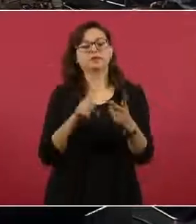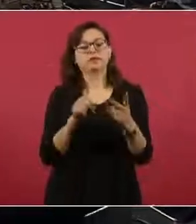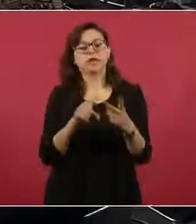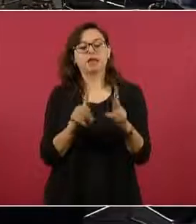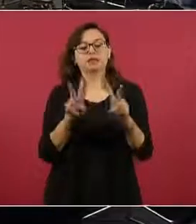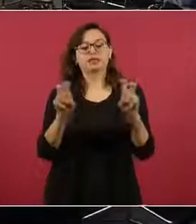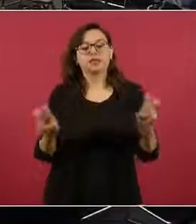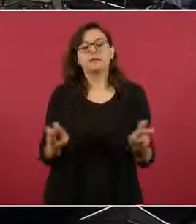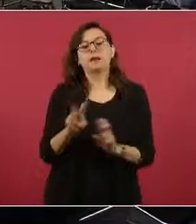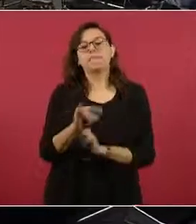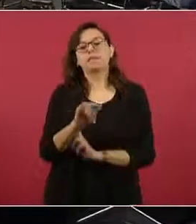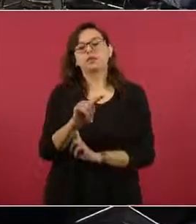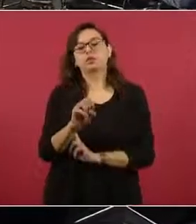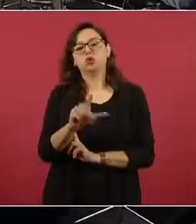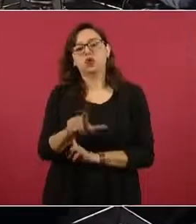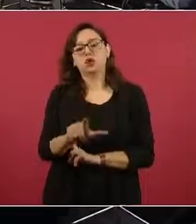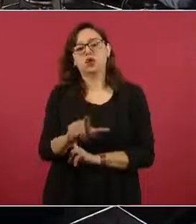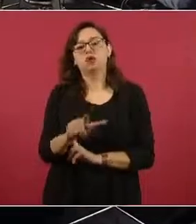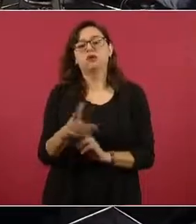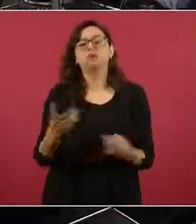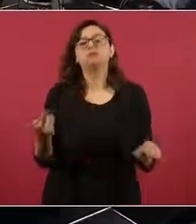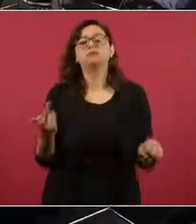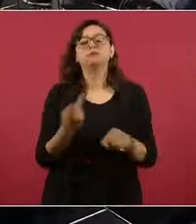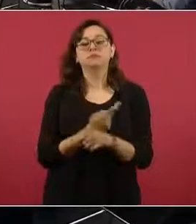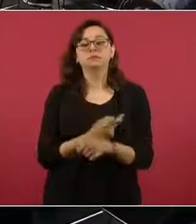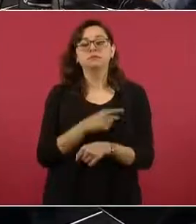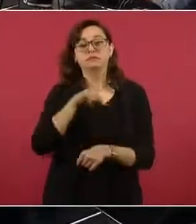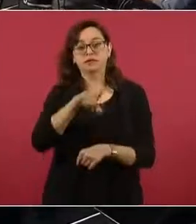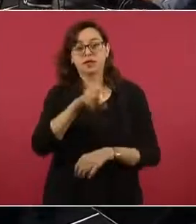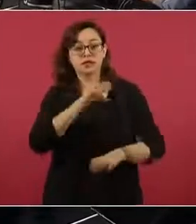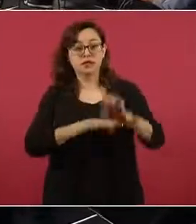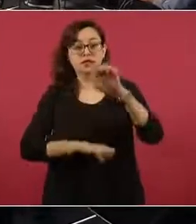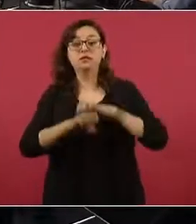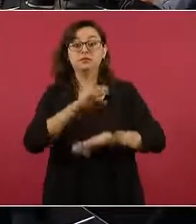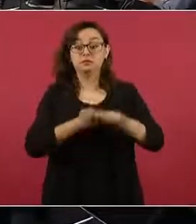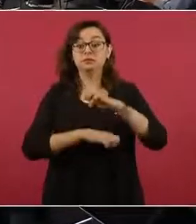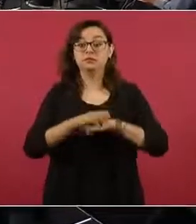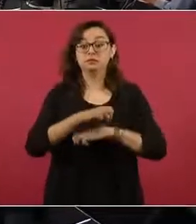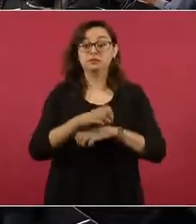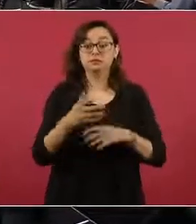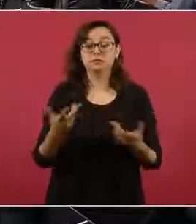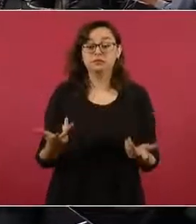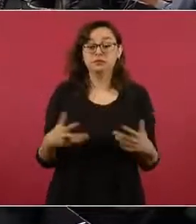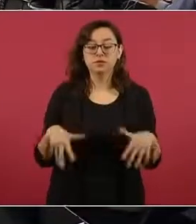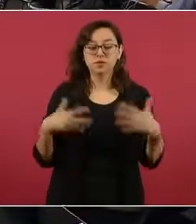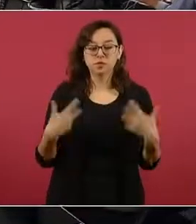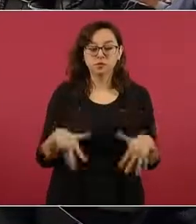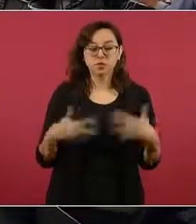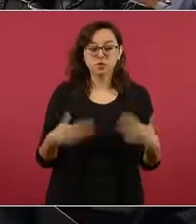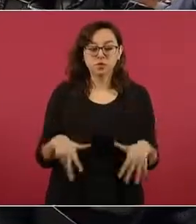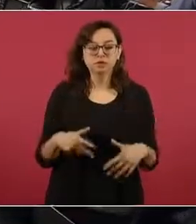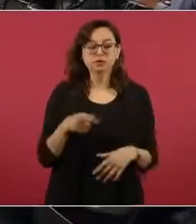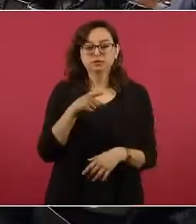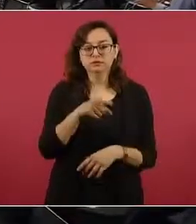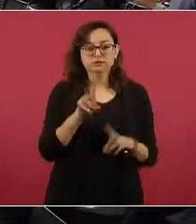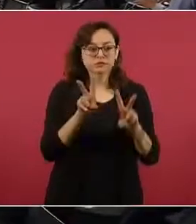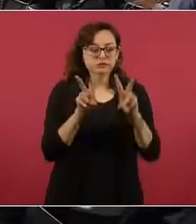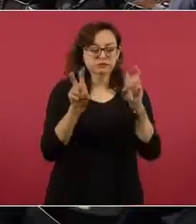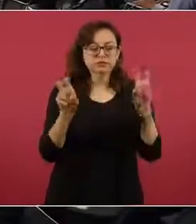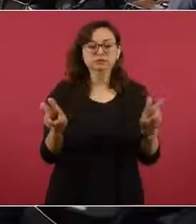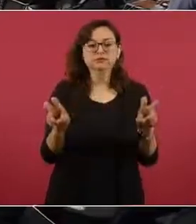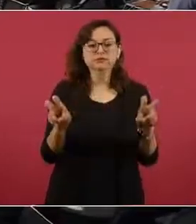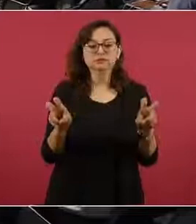indicó que ya habían esta compañía, esta empresa, gran empresa, la primera en el tema de